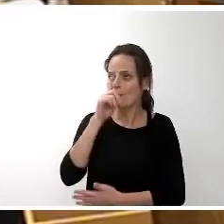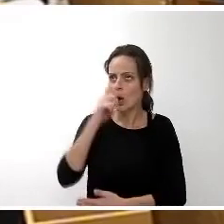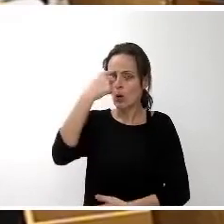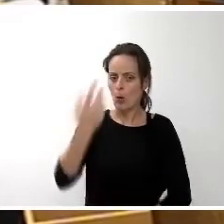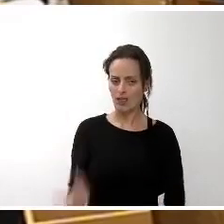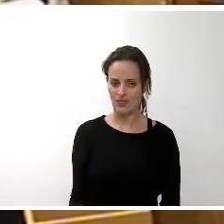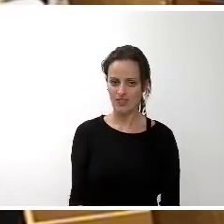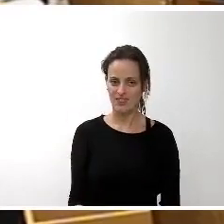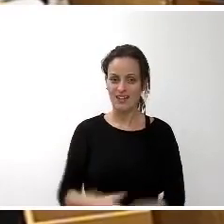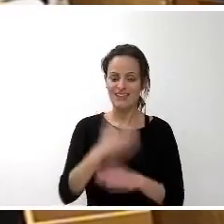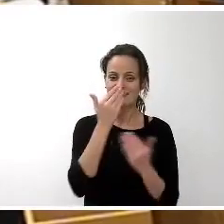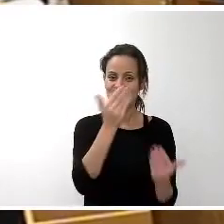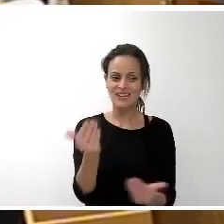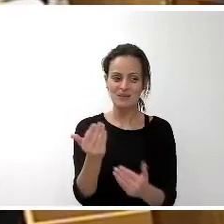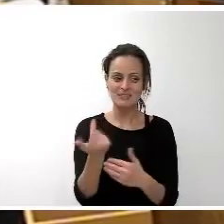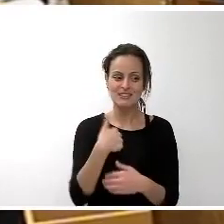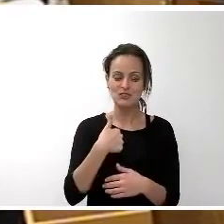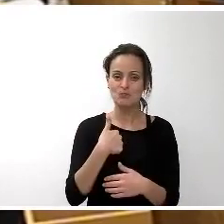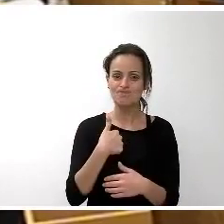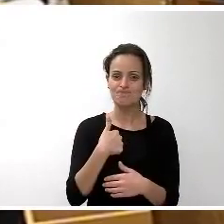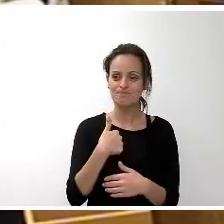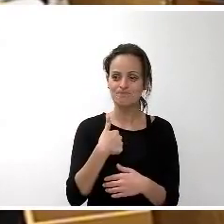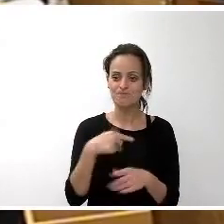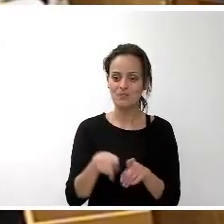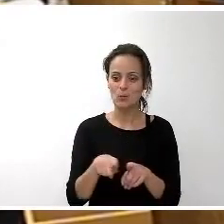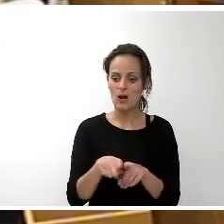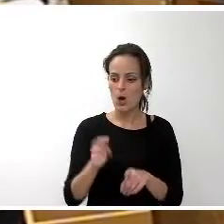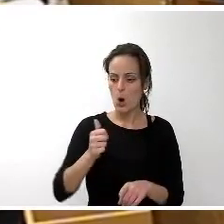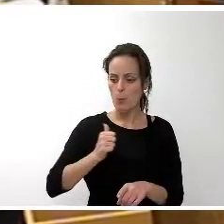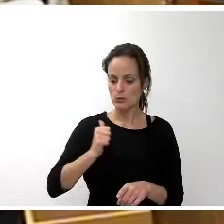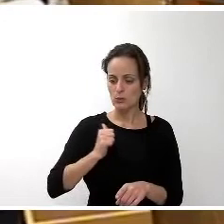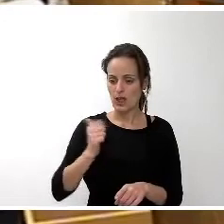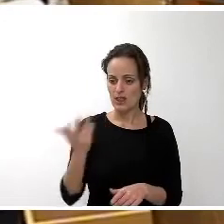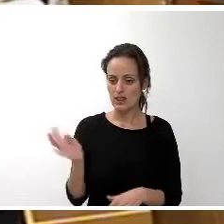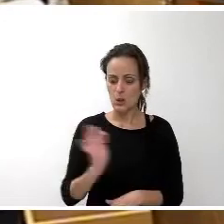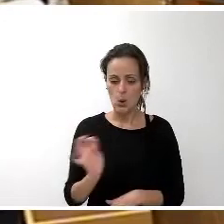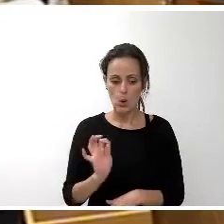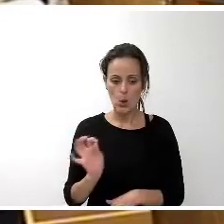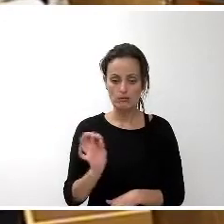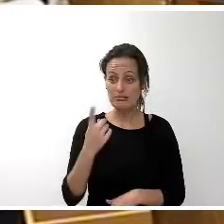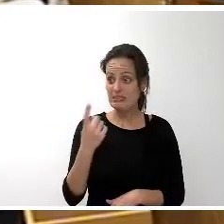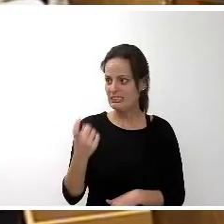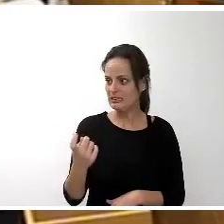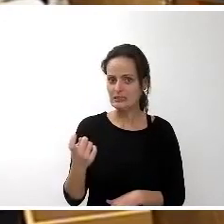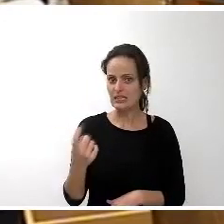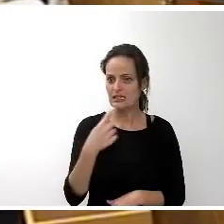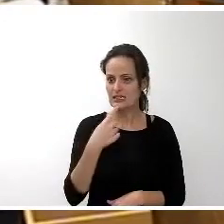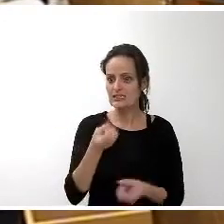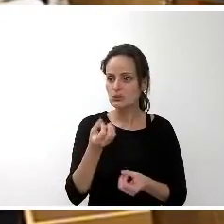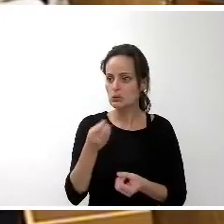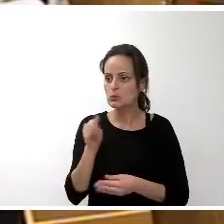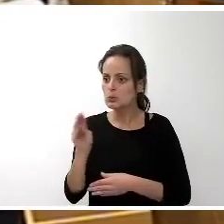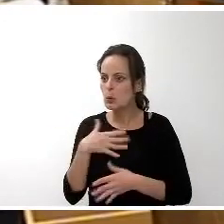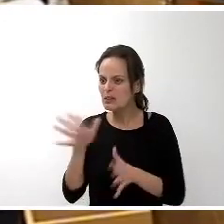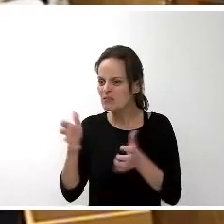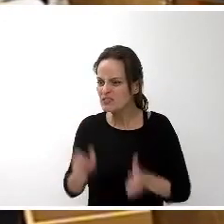sinceramente yo no veo ni la oportunidad ni la necesidad ni la rentabilidad de ese discurso y yo a mí